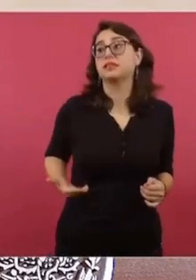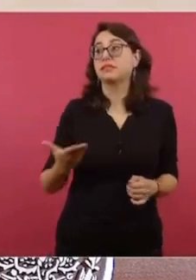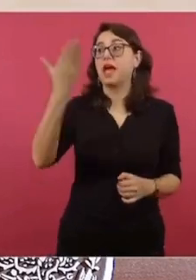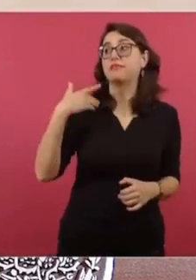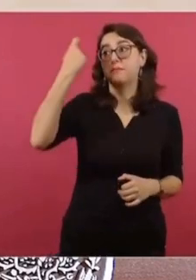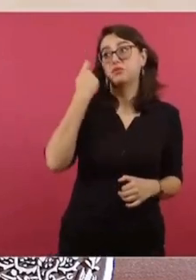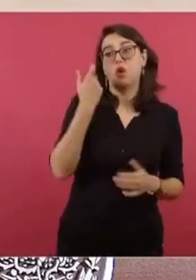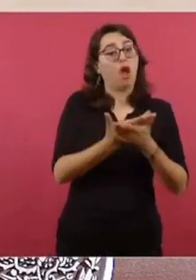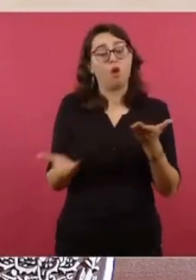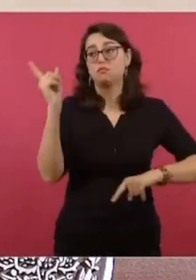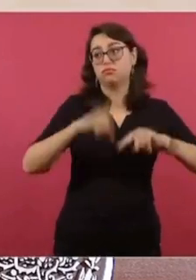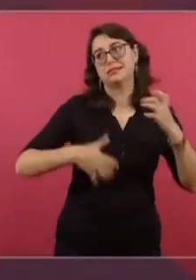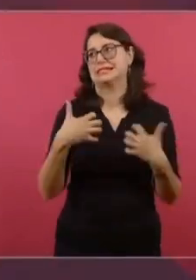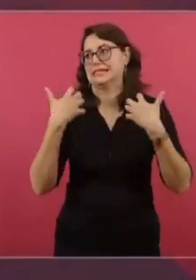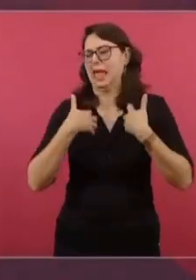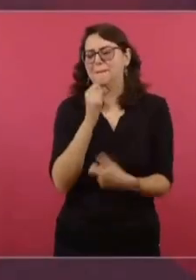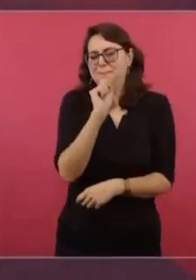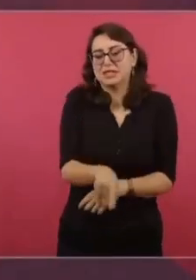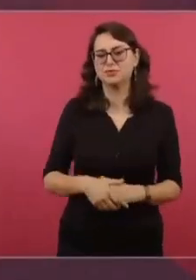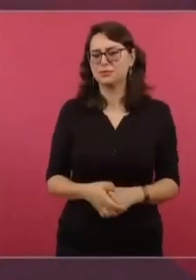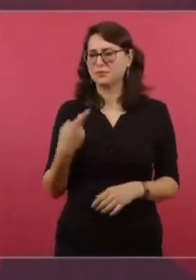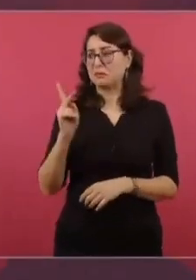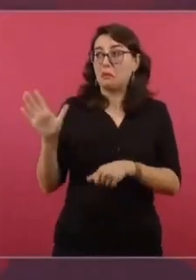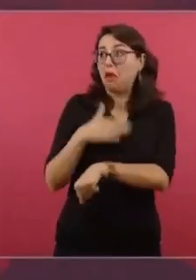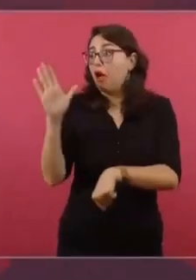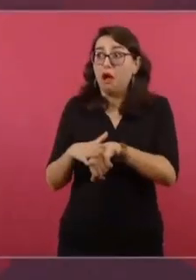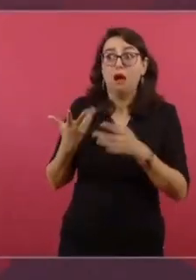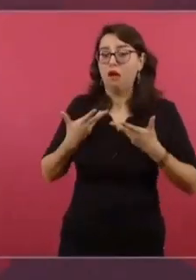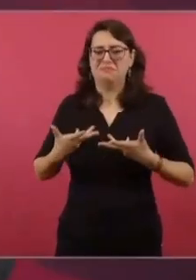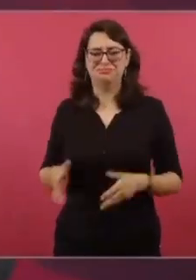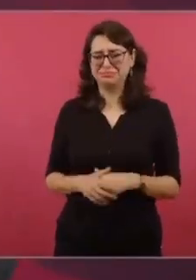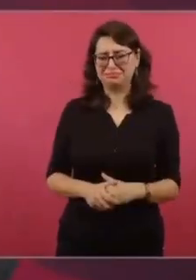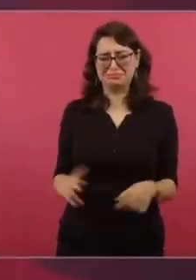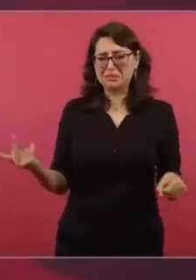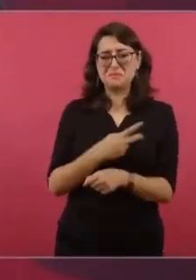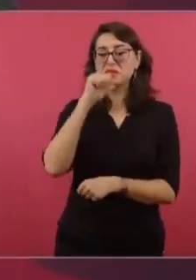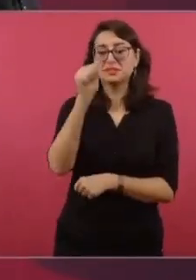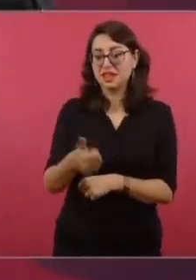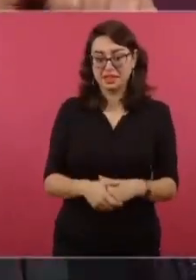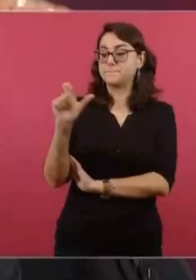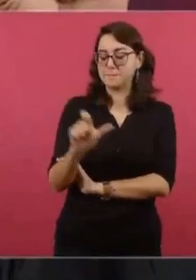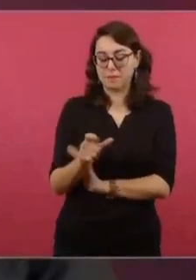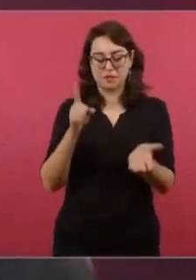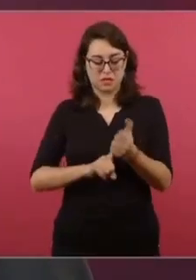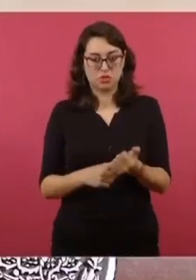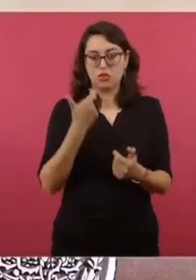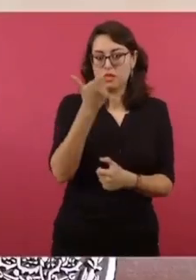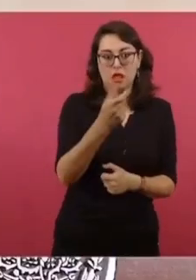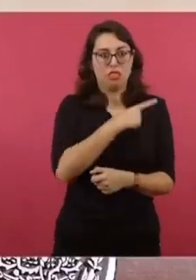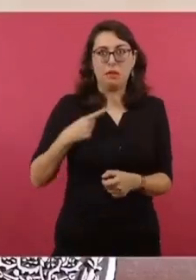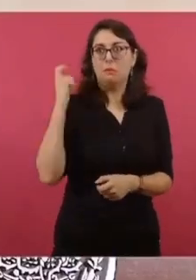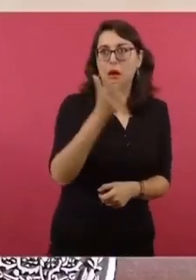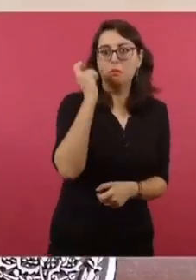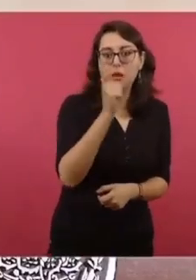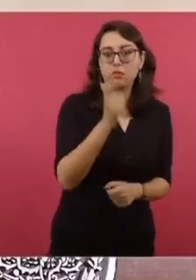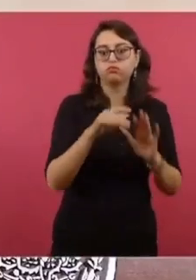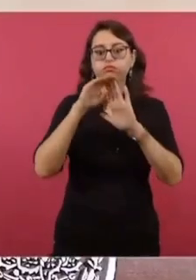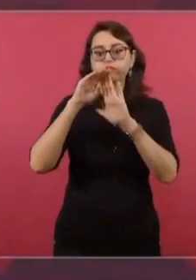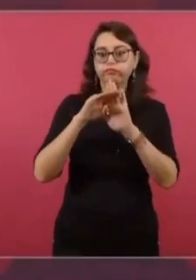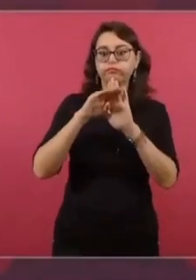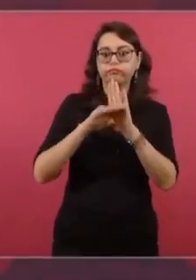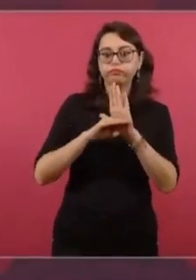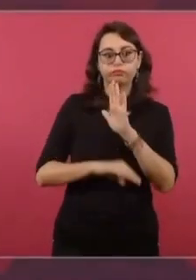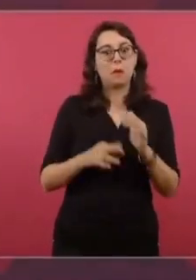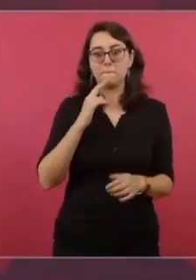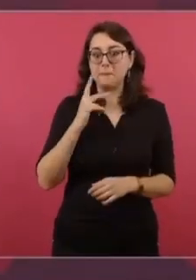No pasa nada. Aquí se tiene que tomar en cuenta, en el caso de Pemex, que la deuda de Pemex ha bajado. Y eso lo podemos